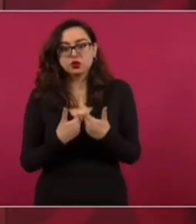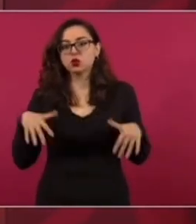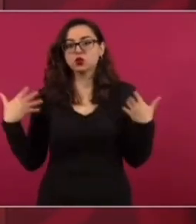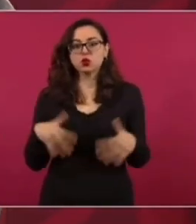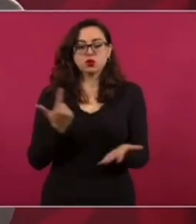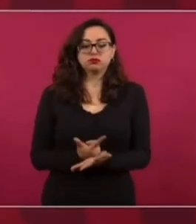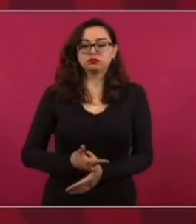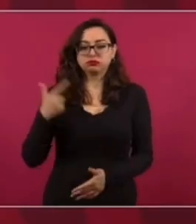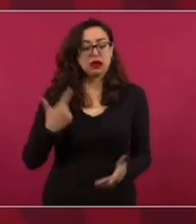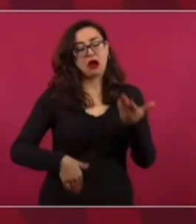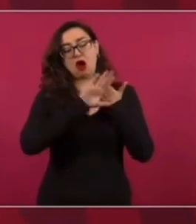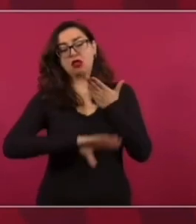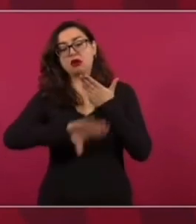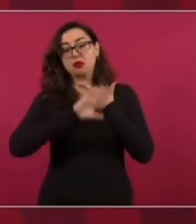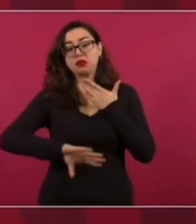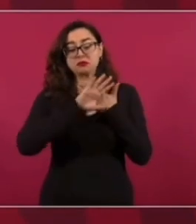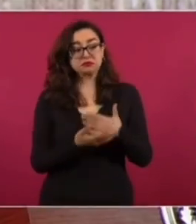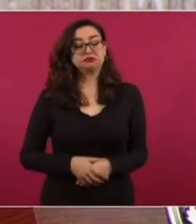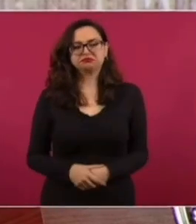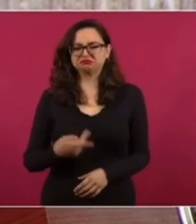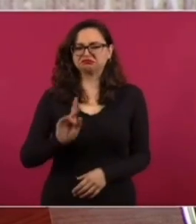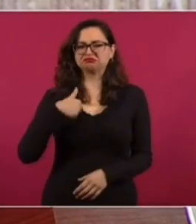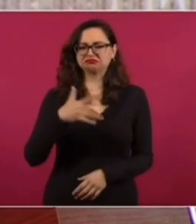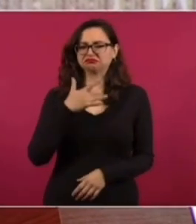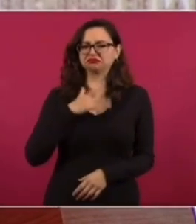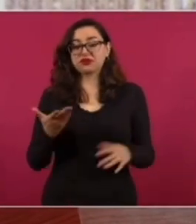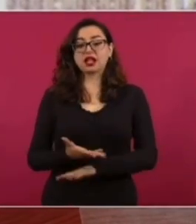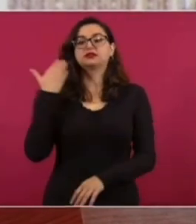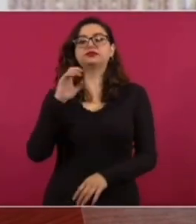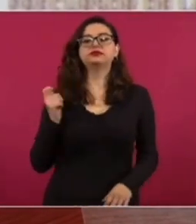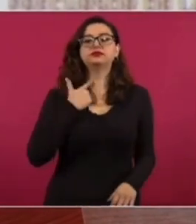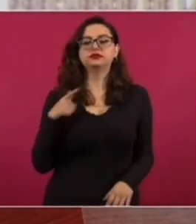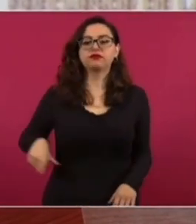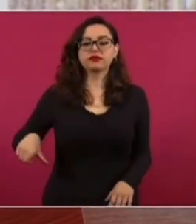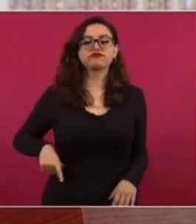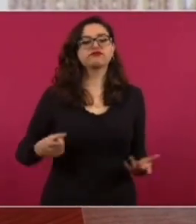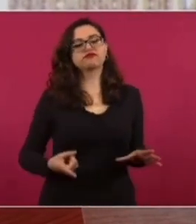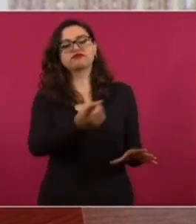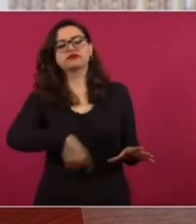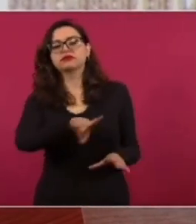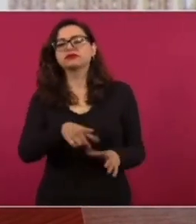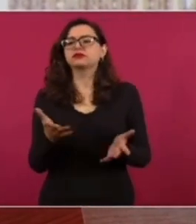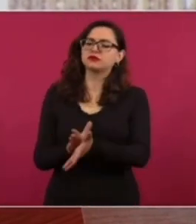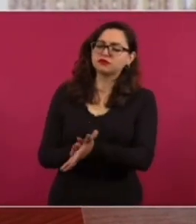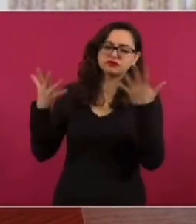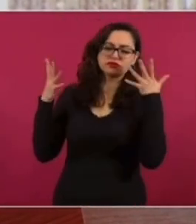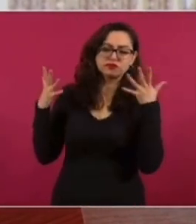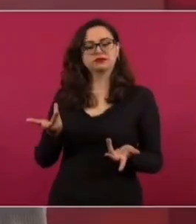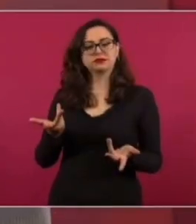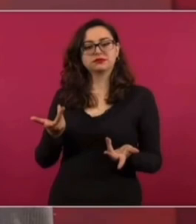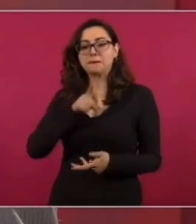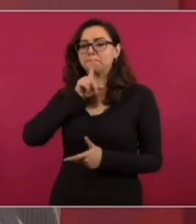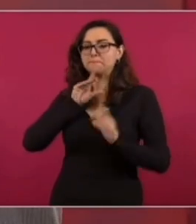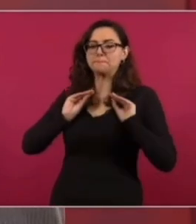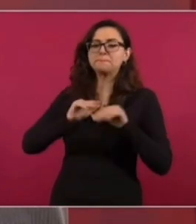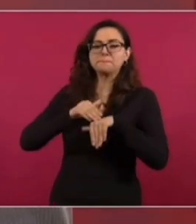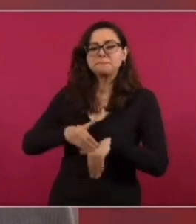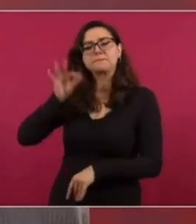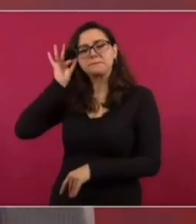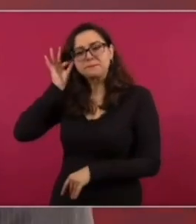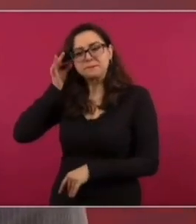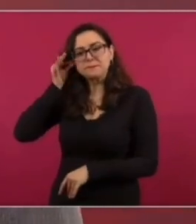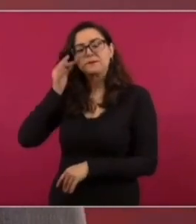aplaudiendo al gobierno. La consigna de obedecer y callar como vasallos.